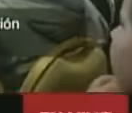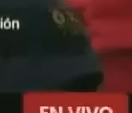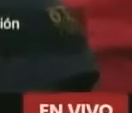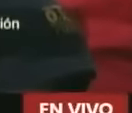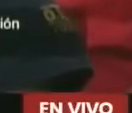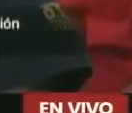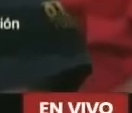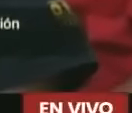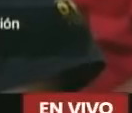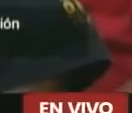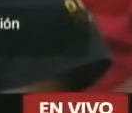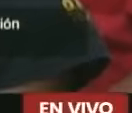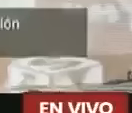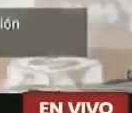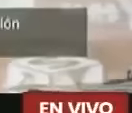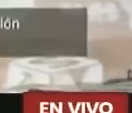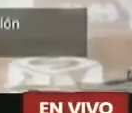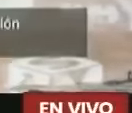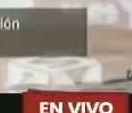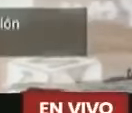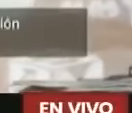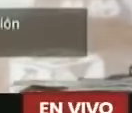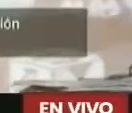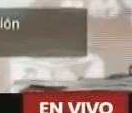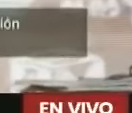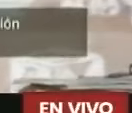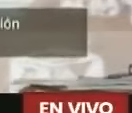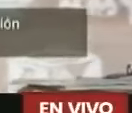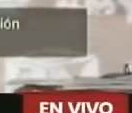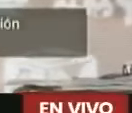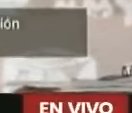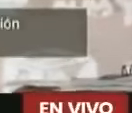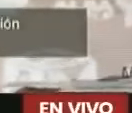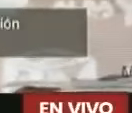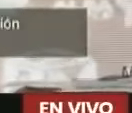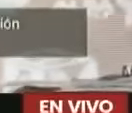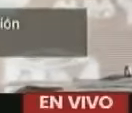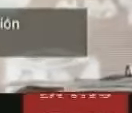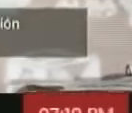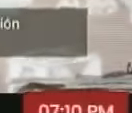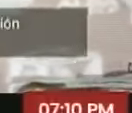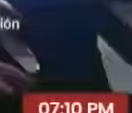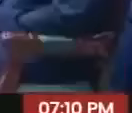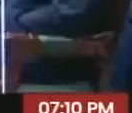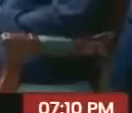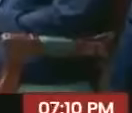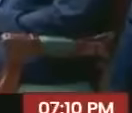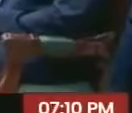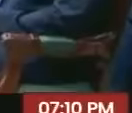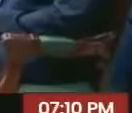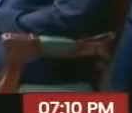nueva época de transición al socialismo una nueva civilización